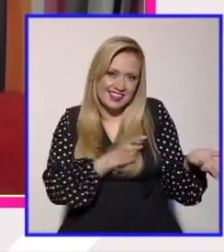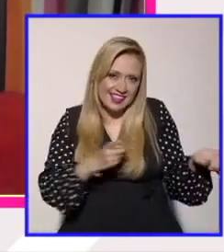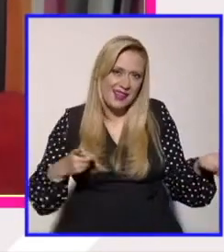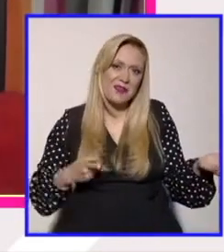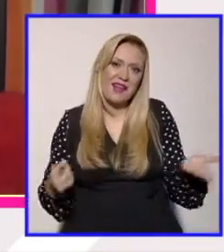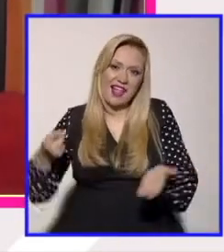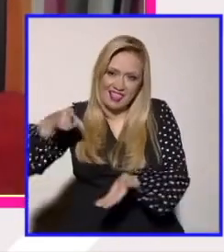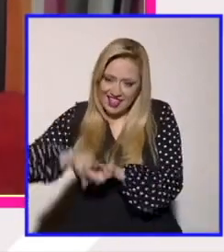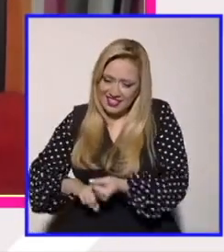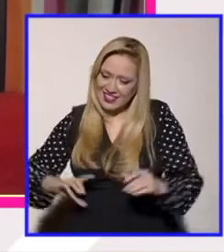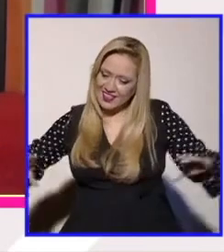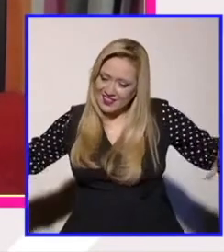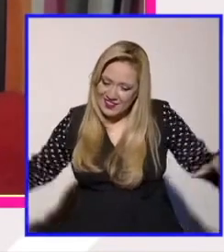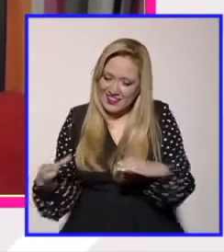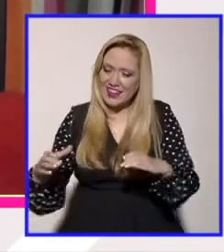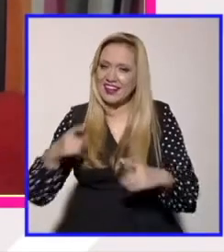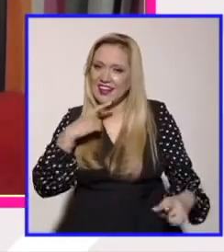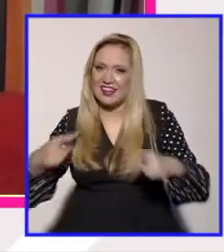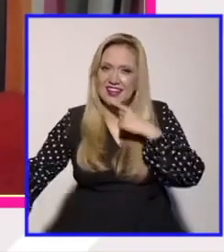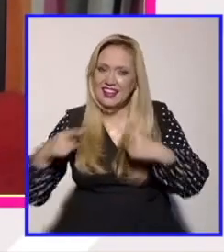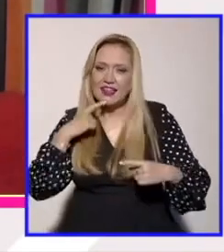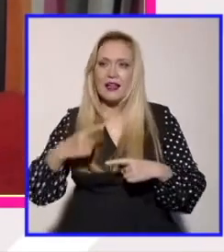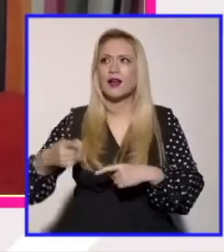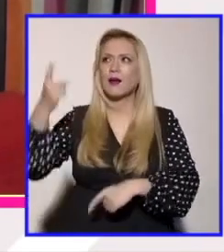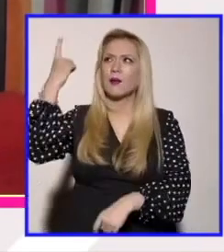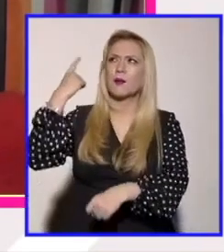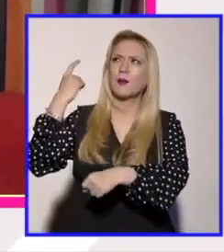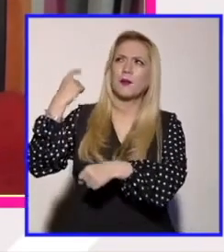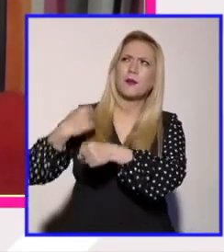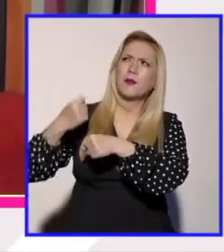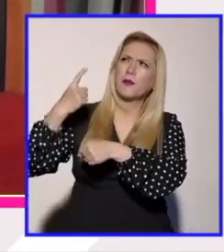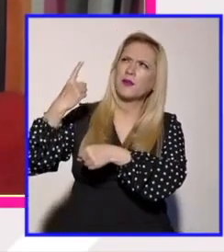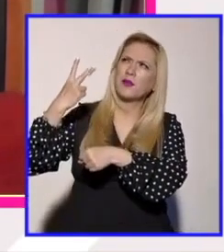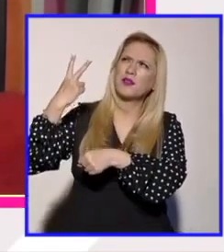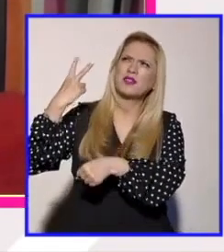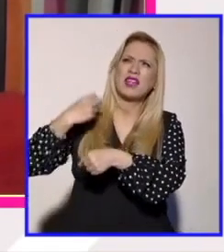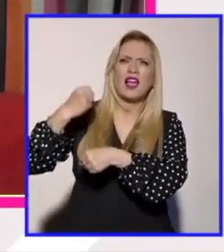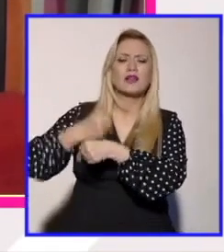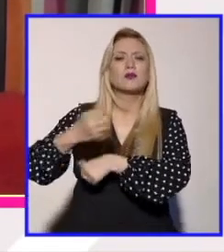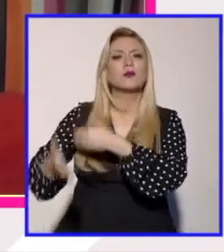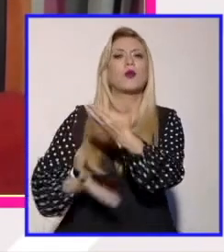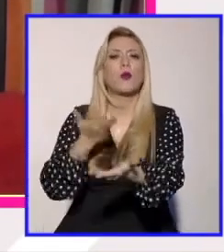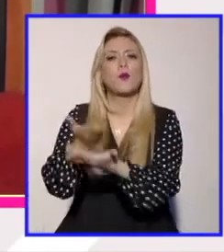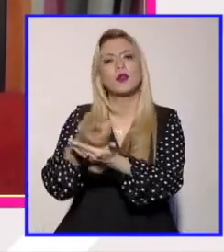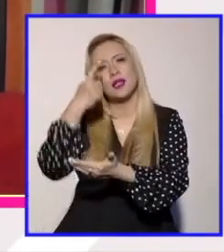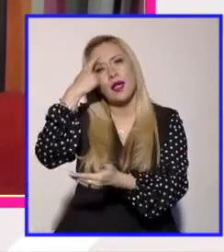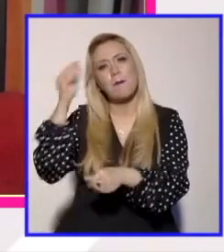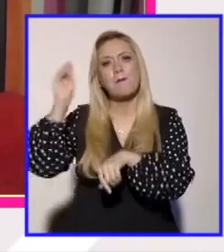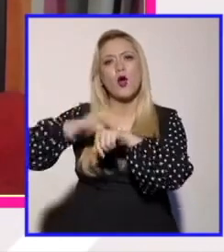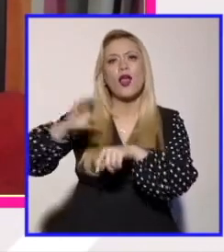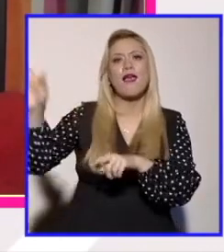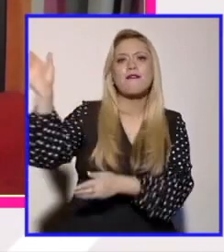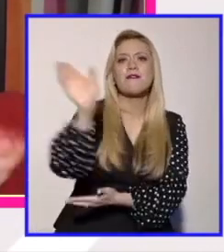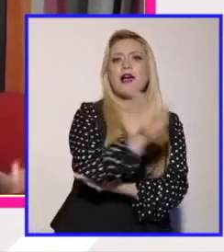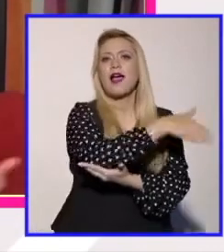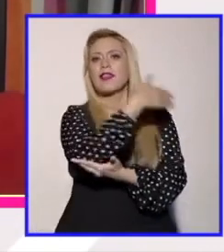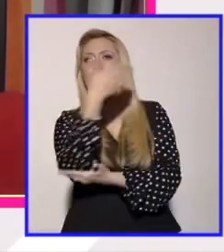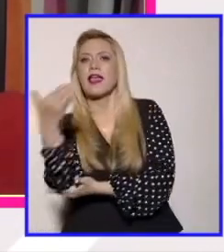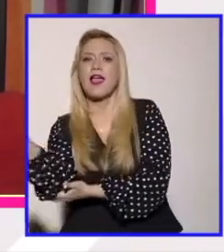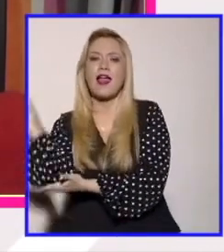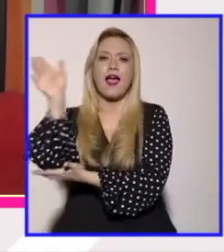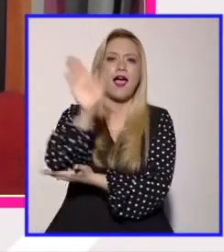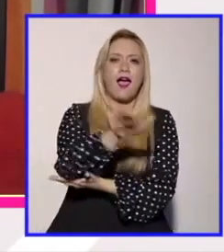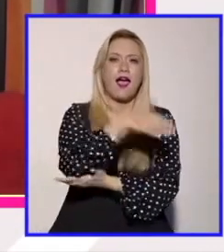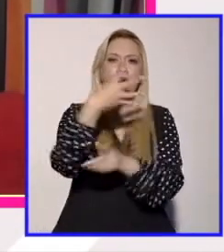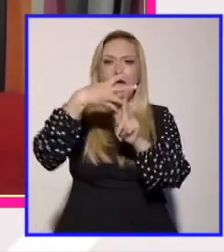internas el año antepasado si mal no estoy se presentó una propuesta de bandera que disclaimer también